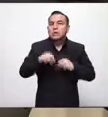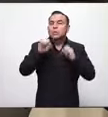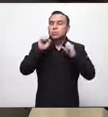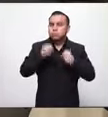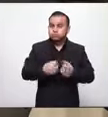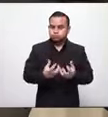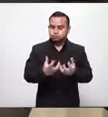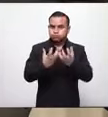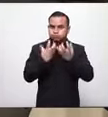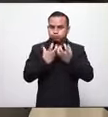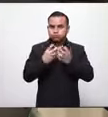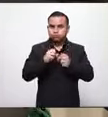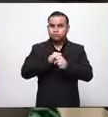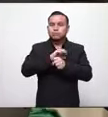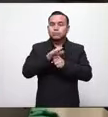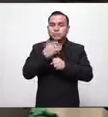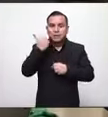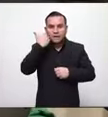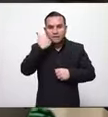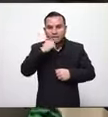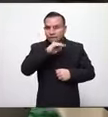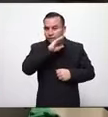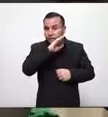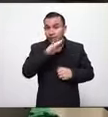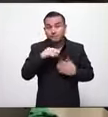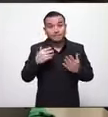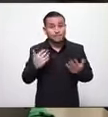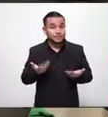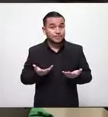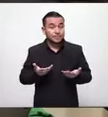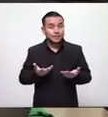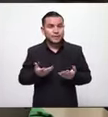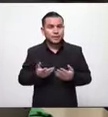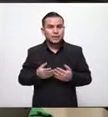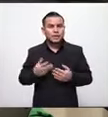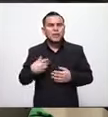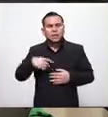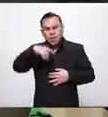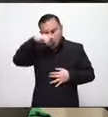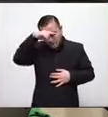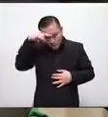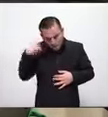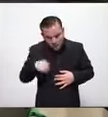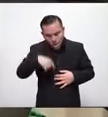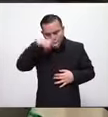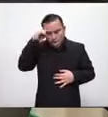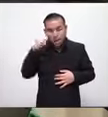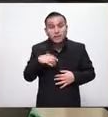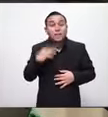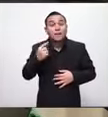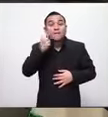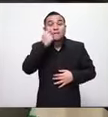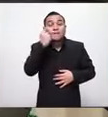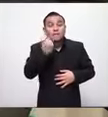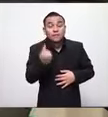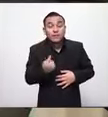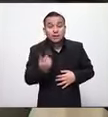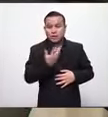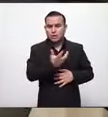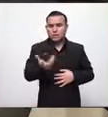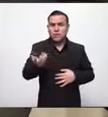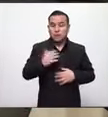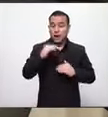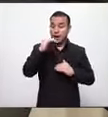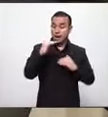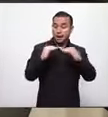pueden haber focos de contagio y estamos trabajando para encontrar ese equilibrio